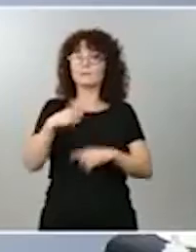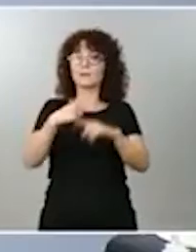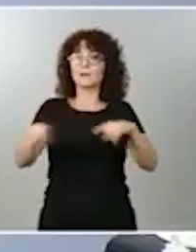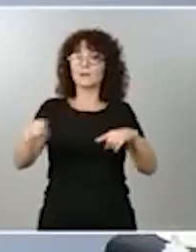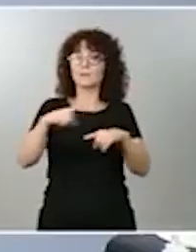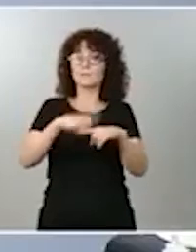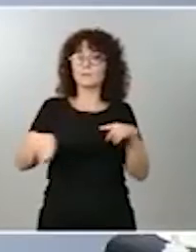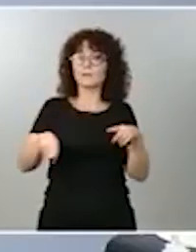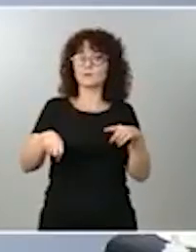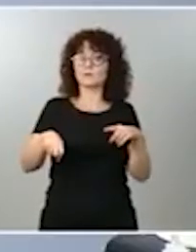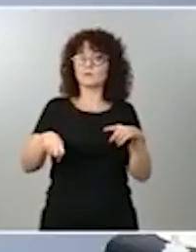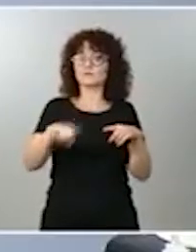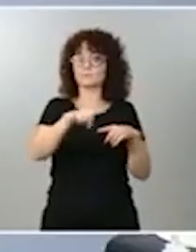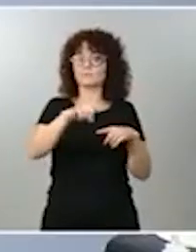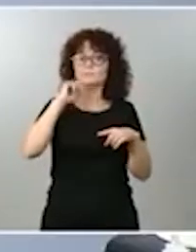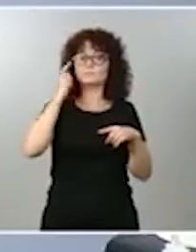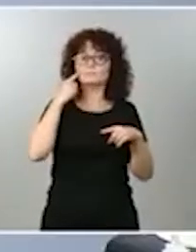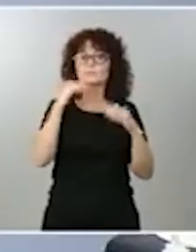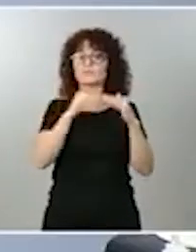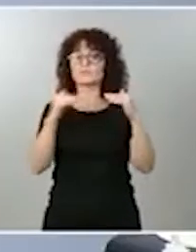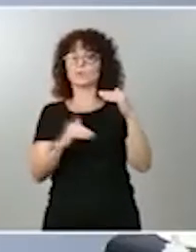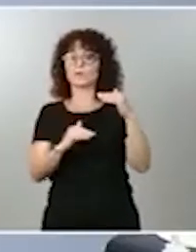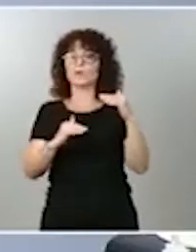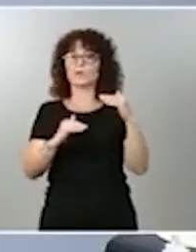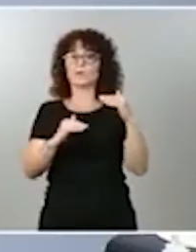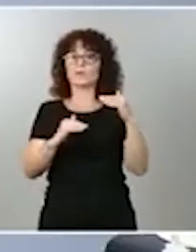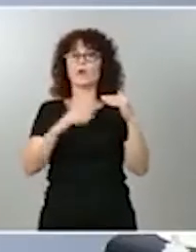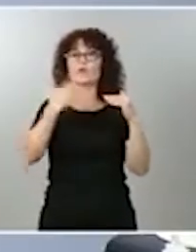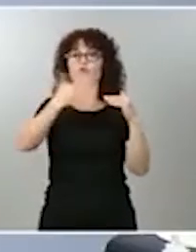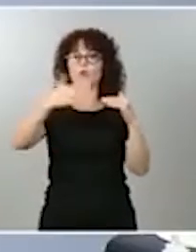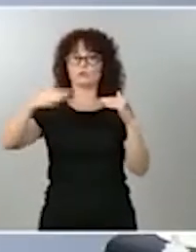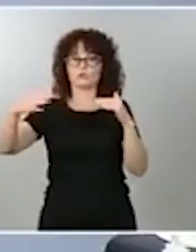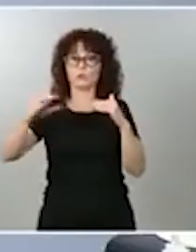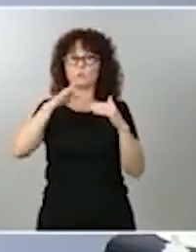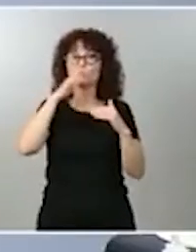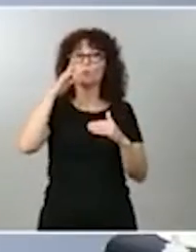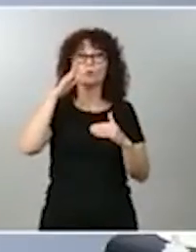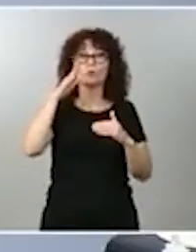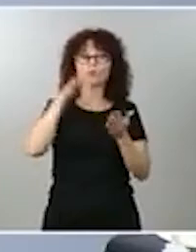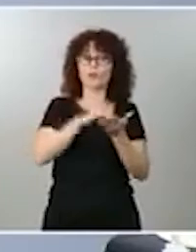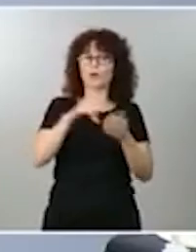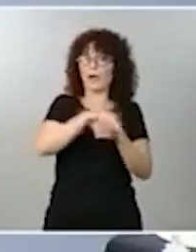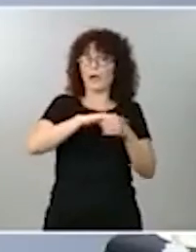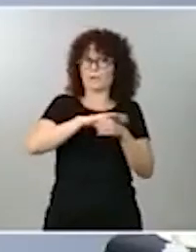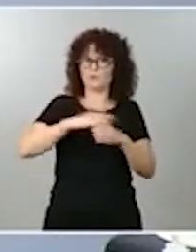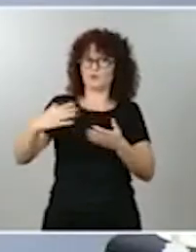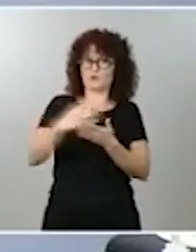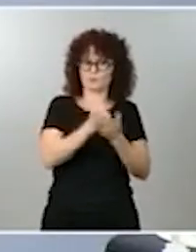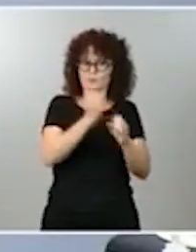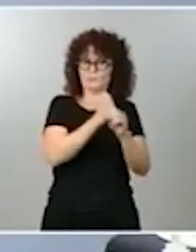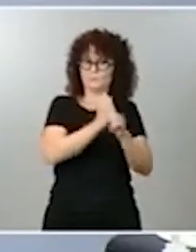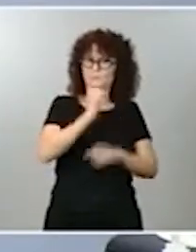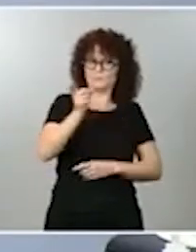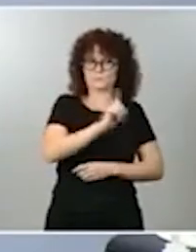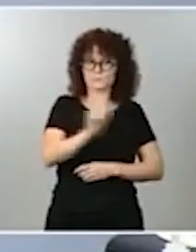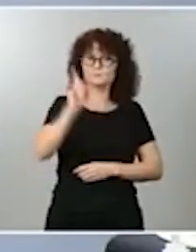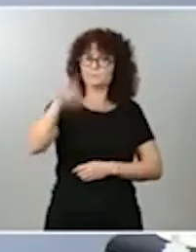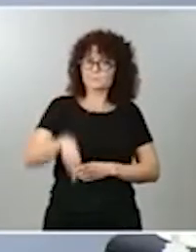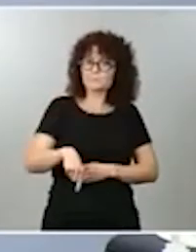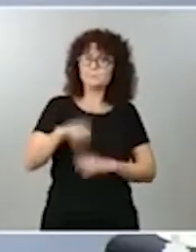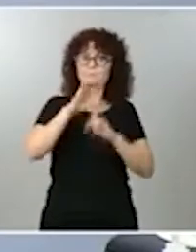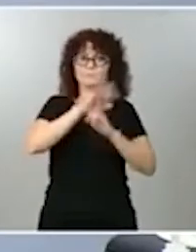desigualdades, porque, les insisto, desgraciadamente pasa en todos los ámbitos, no solo en el laboral, hay muchas discriminaciones